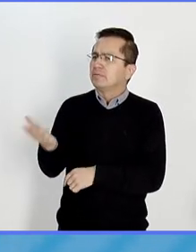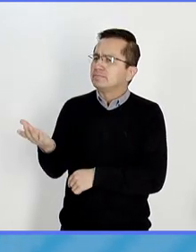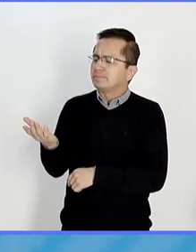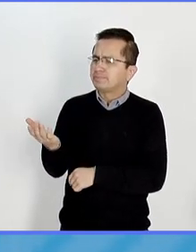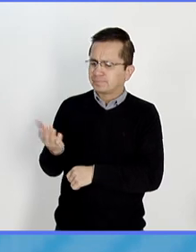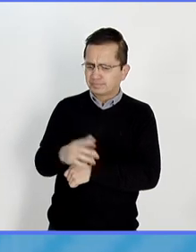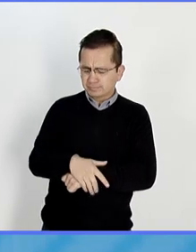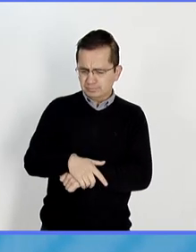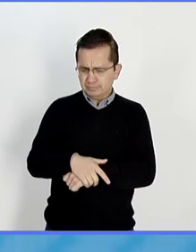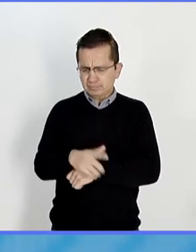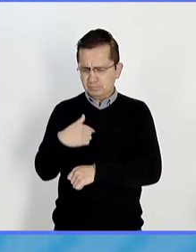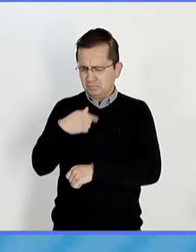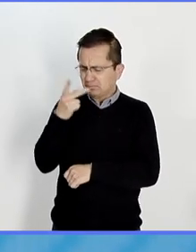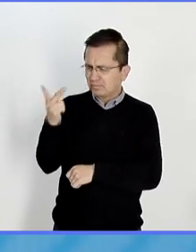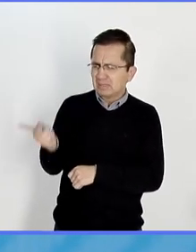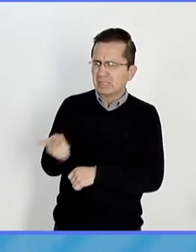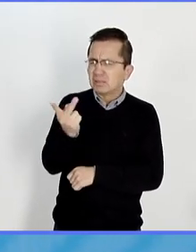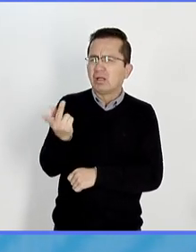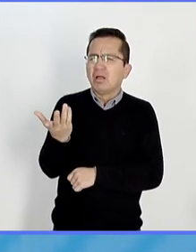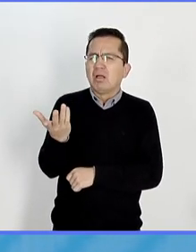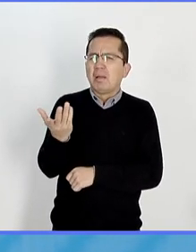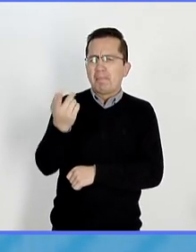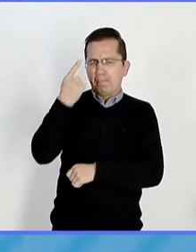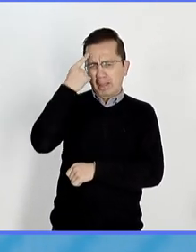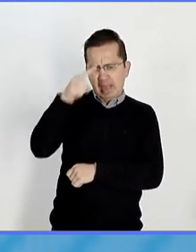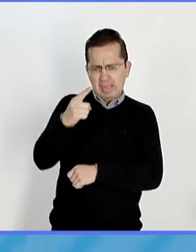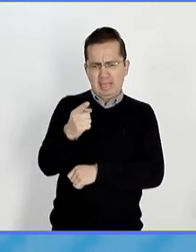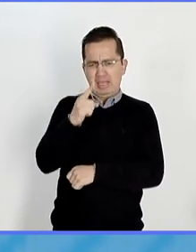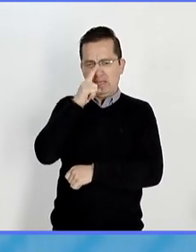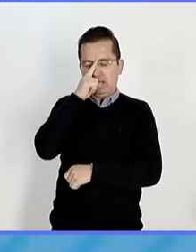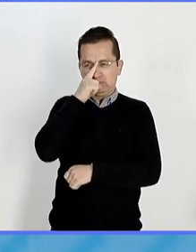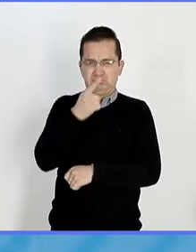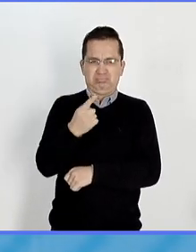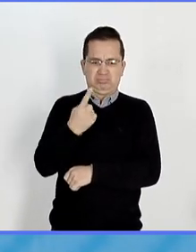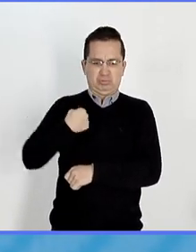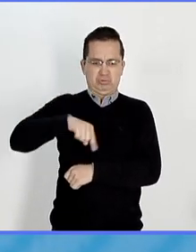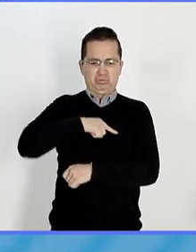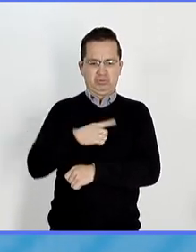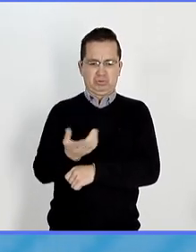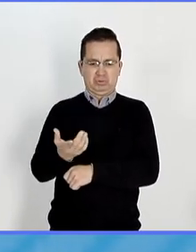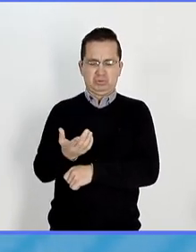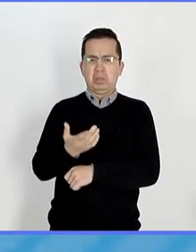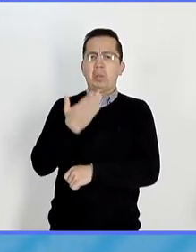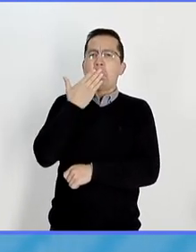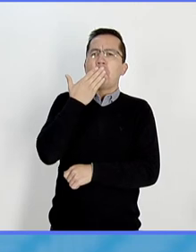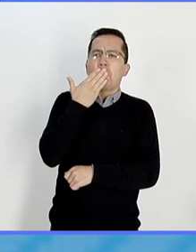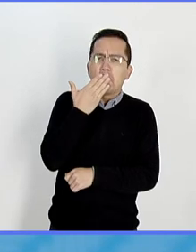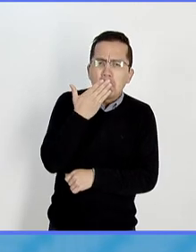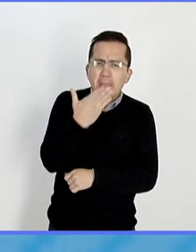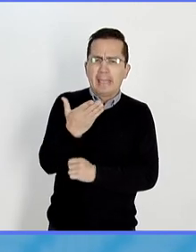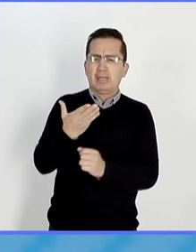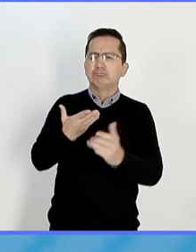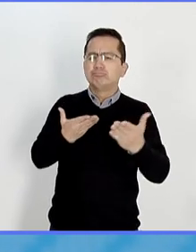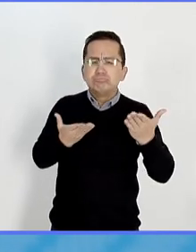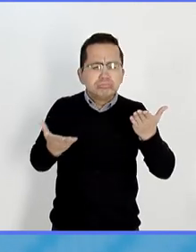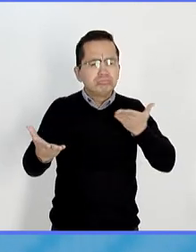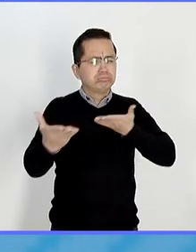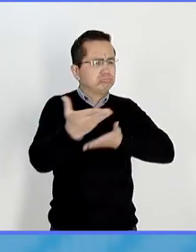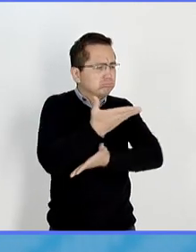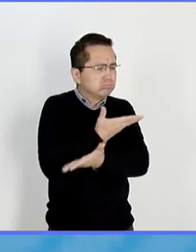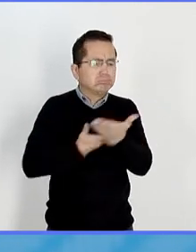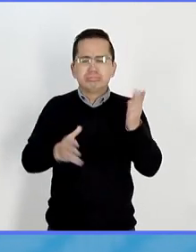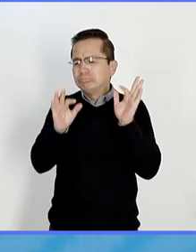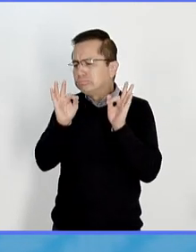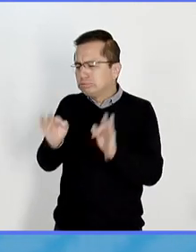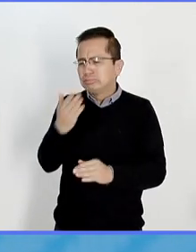¿Cómo lograr que tener una relación cordial? Vamos, que no sea una cuestión agresiva, que no vivimos, que no estemos esperando